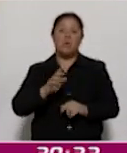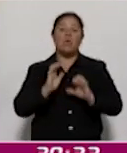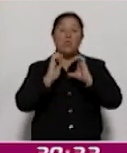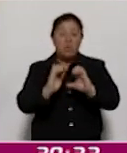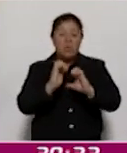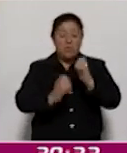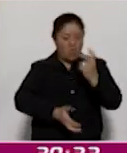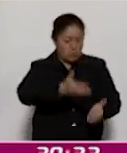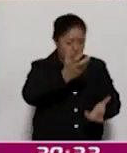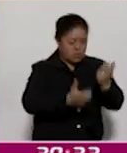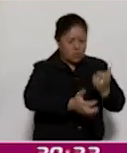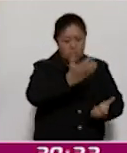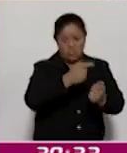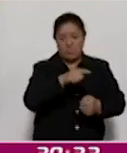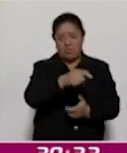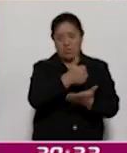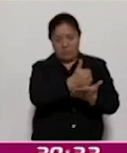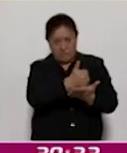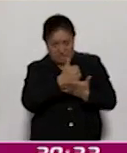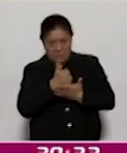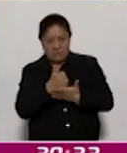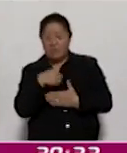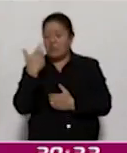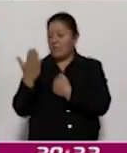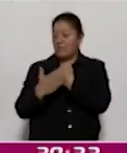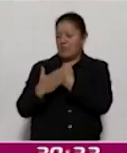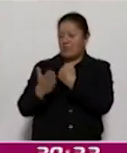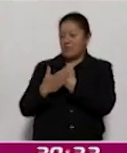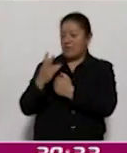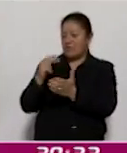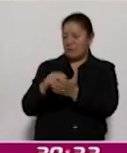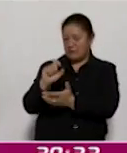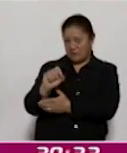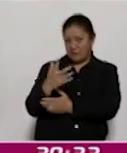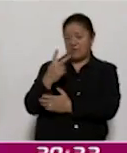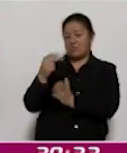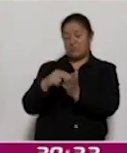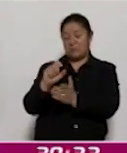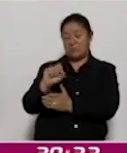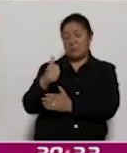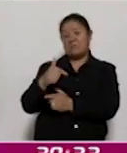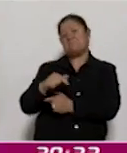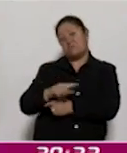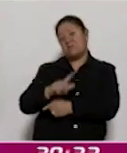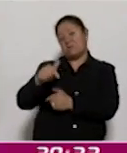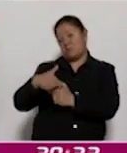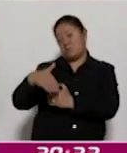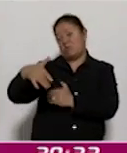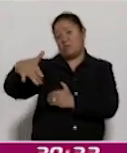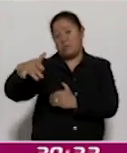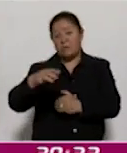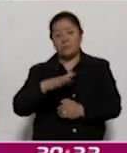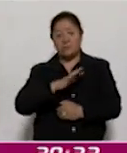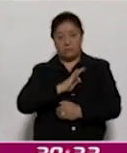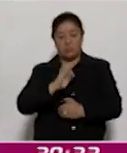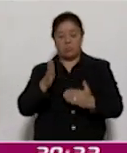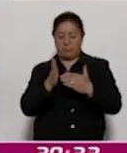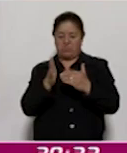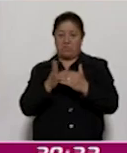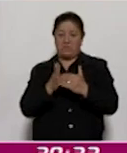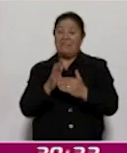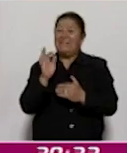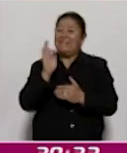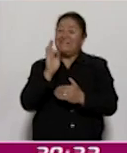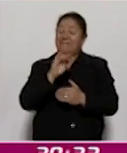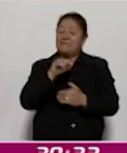de manejo forestal, nos van a ayudar a que en 2025, 2026 y los años subsecuentes, podamos frenar esto si es que vuelva a